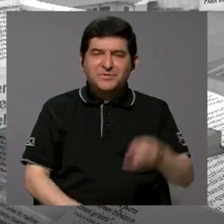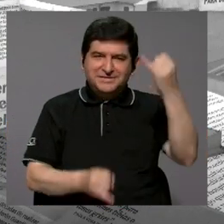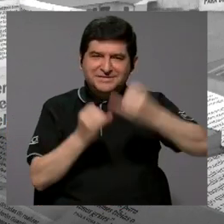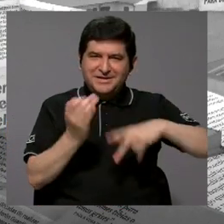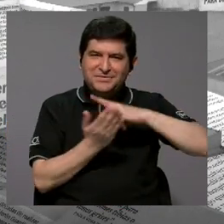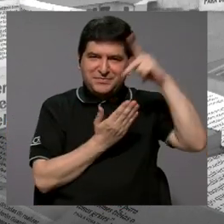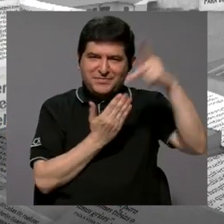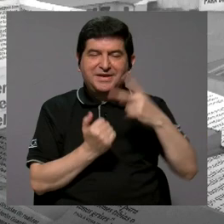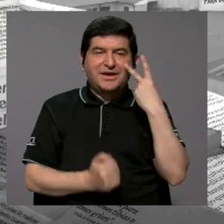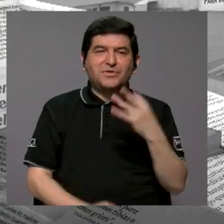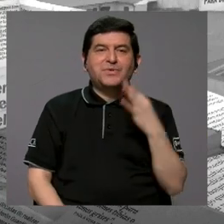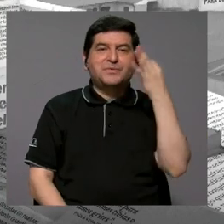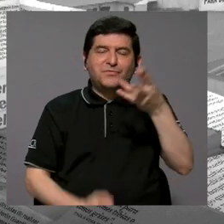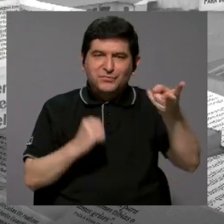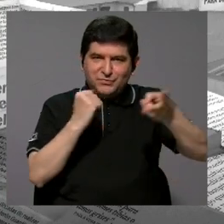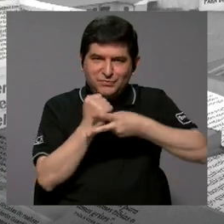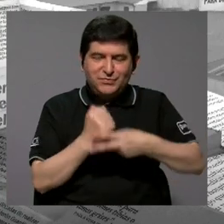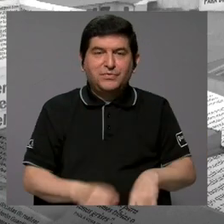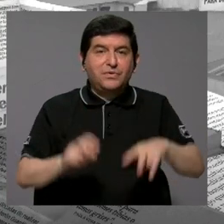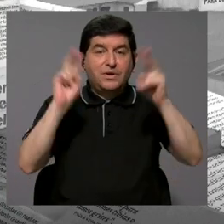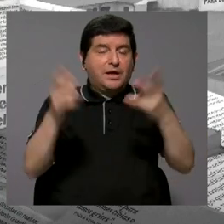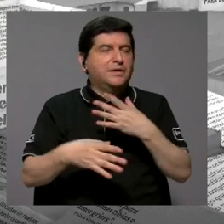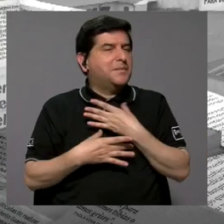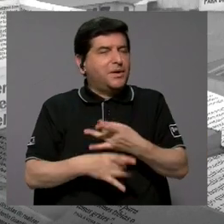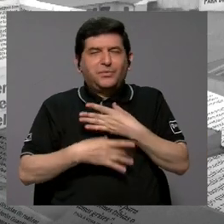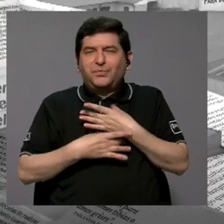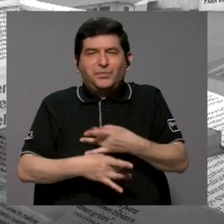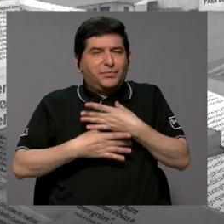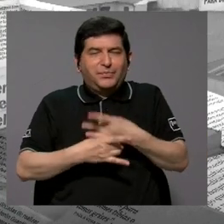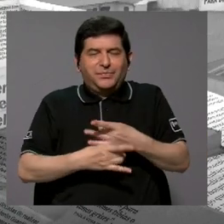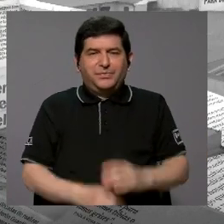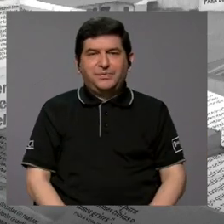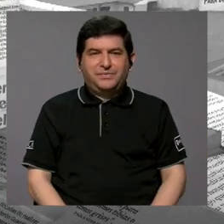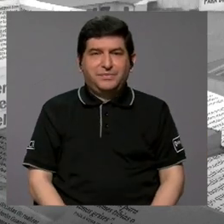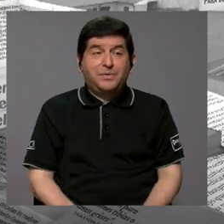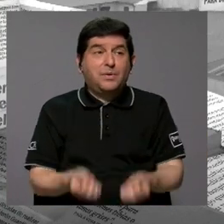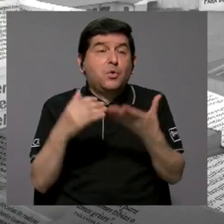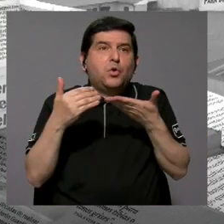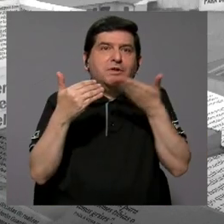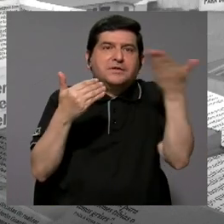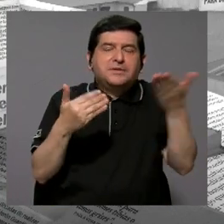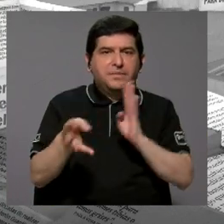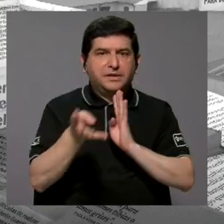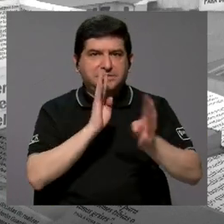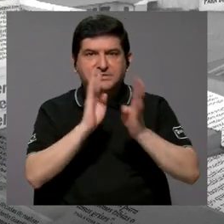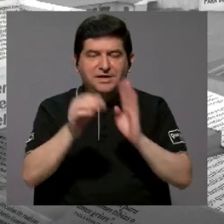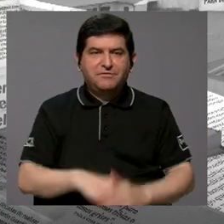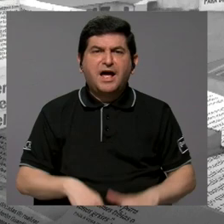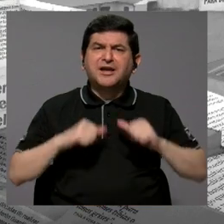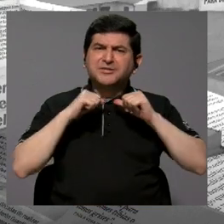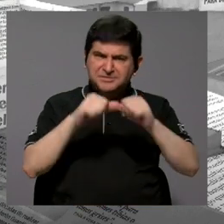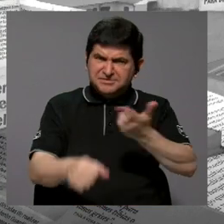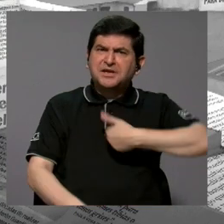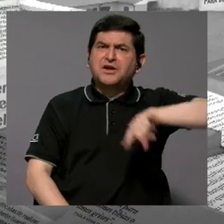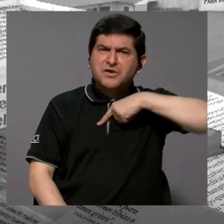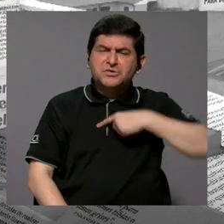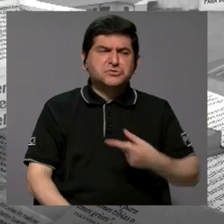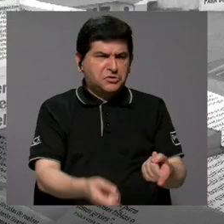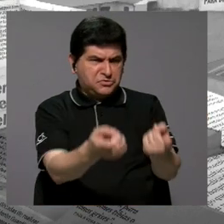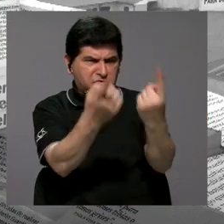despedimos, nos vemos la próxima vez. Este tema es apasionante y son tantas las cosas que hay que hablar que vamos a seguir